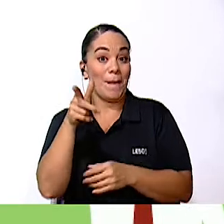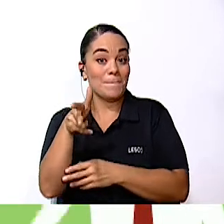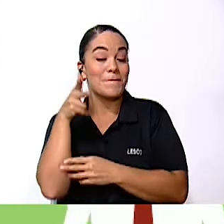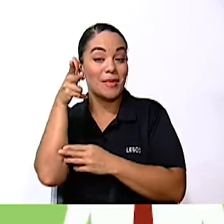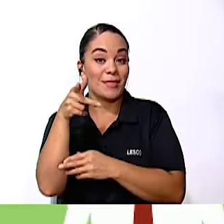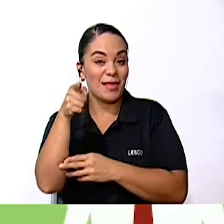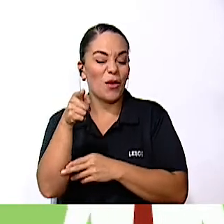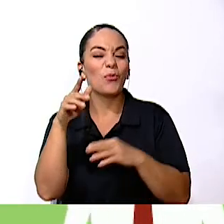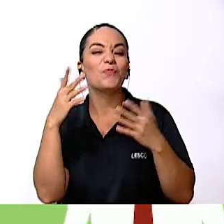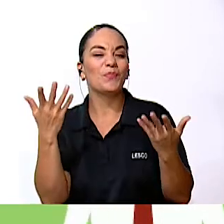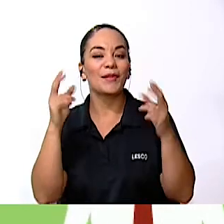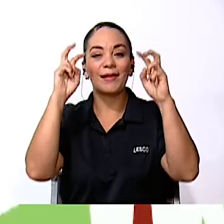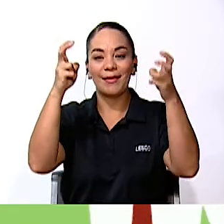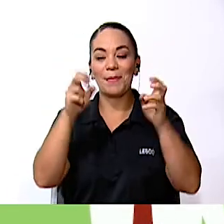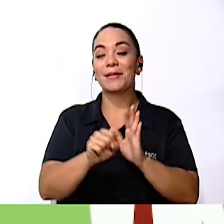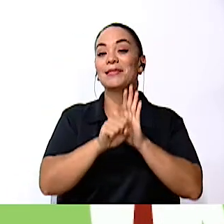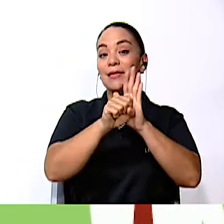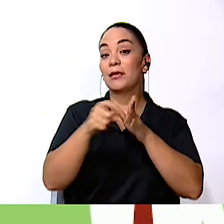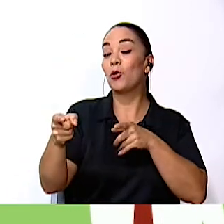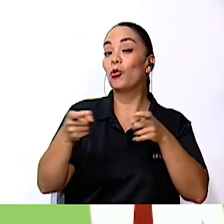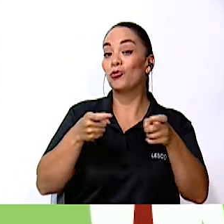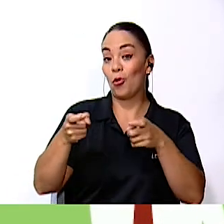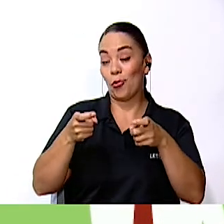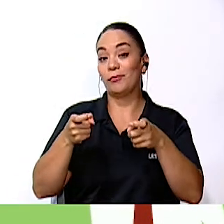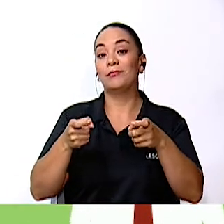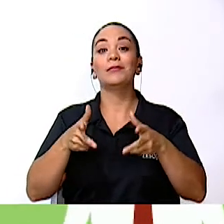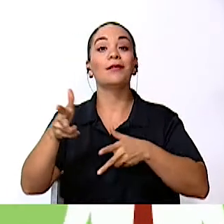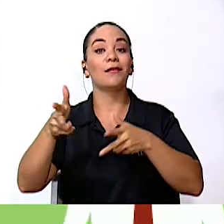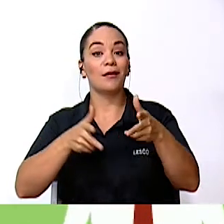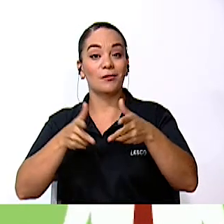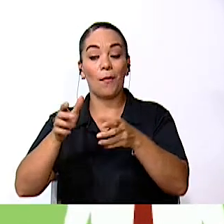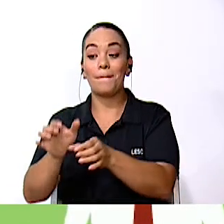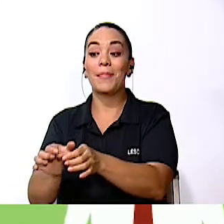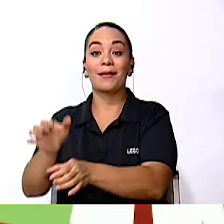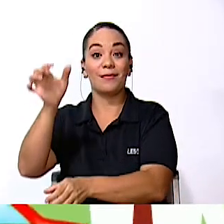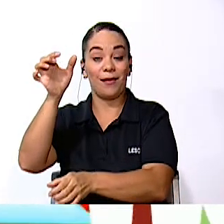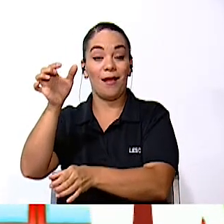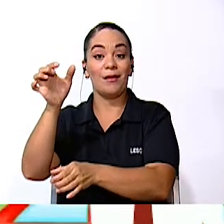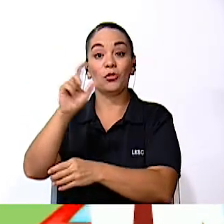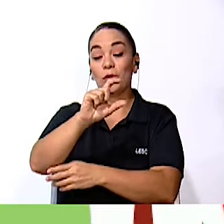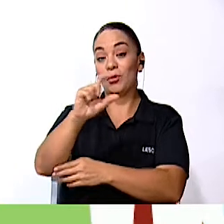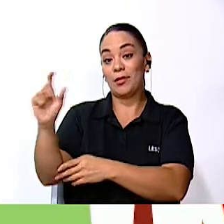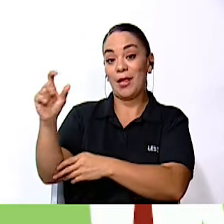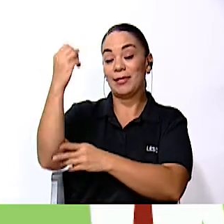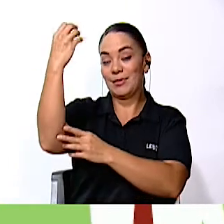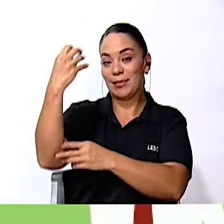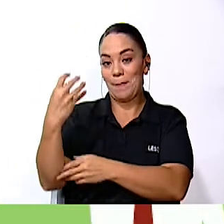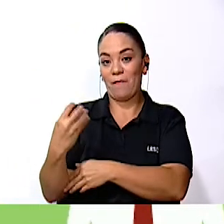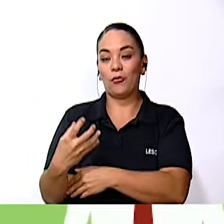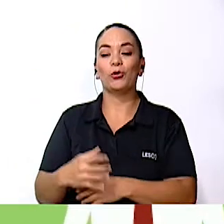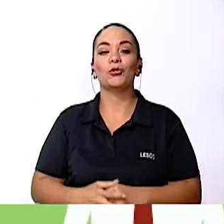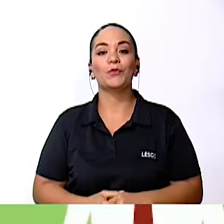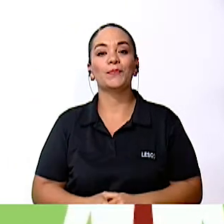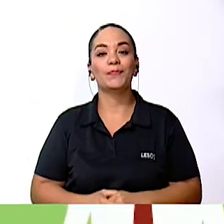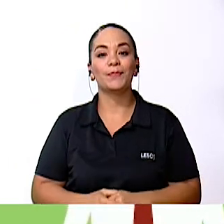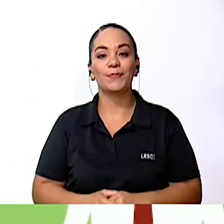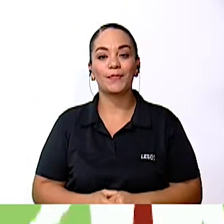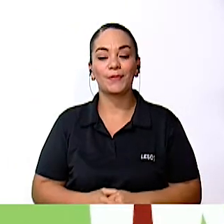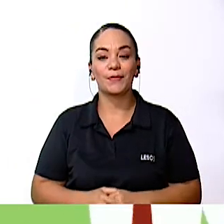sobre señales de control de tránsito Verticales, horizontales y semáforos Empecemos